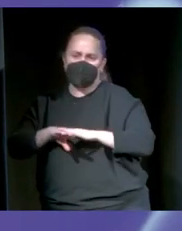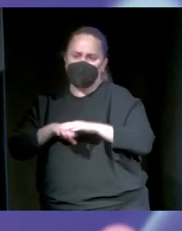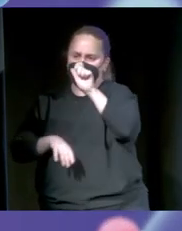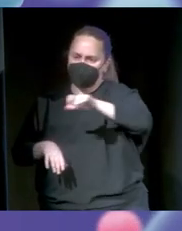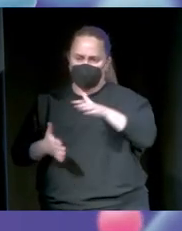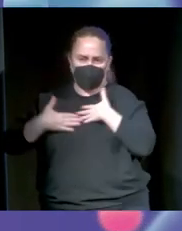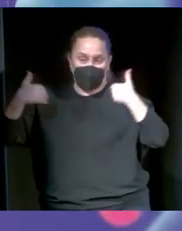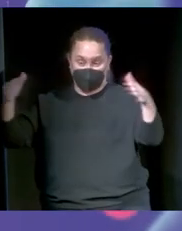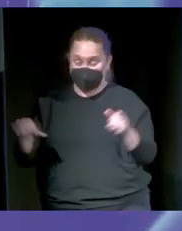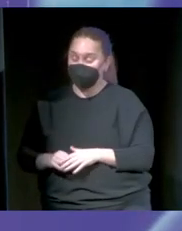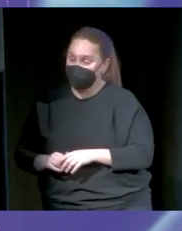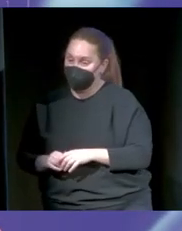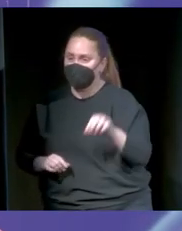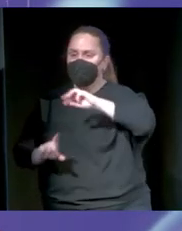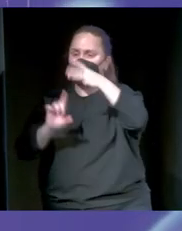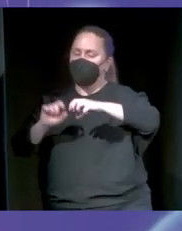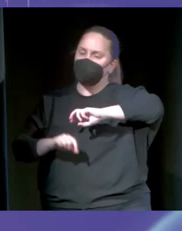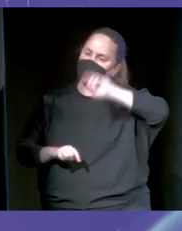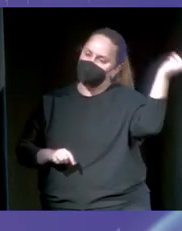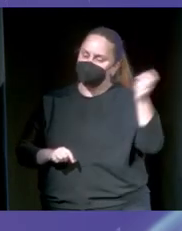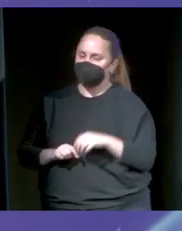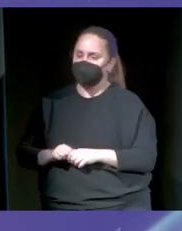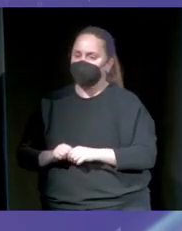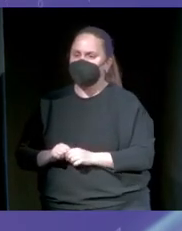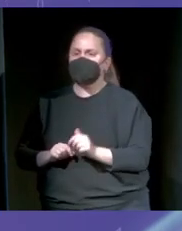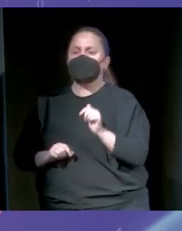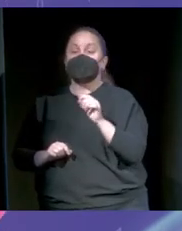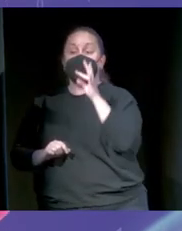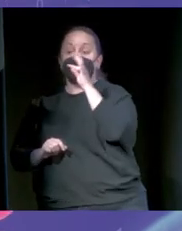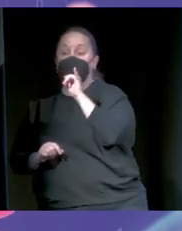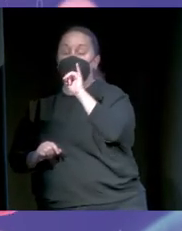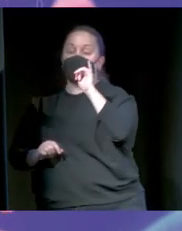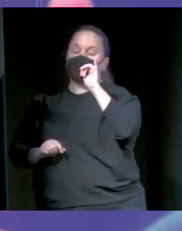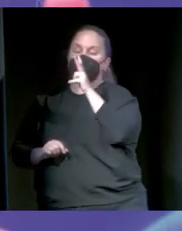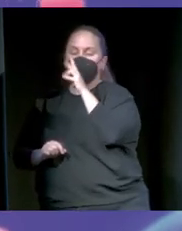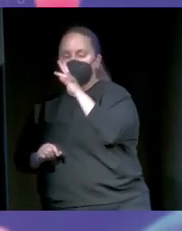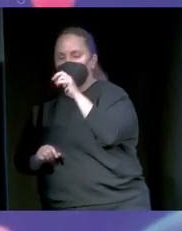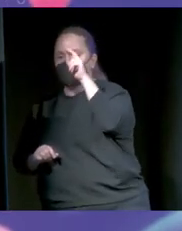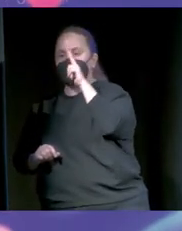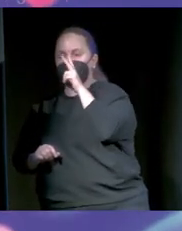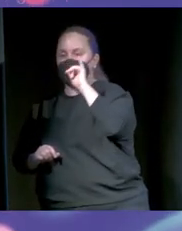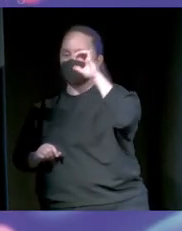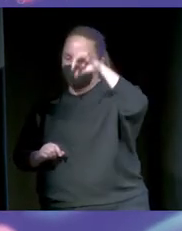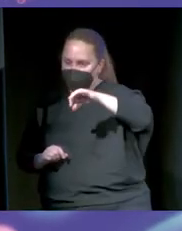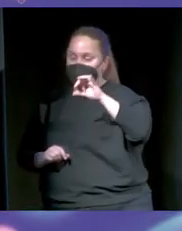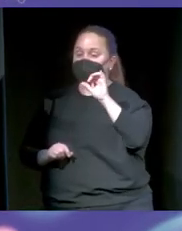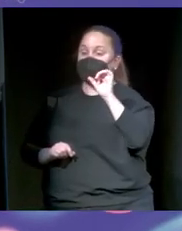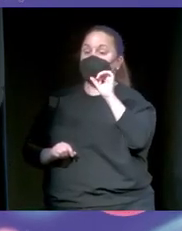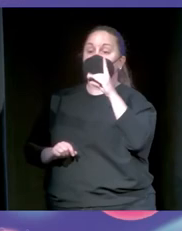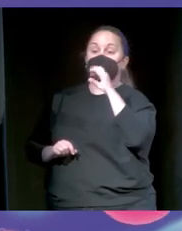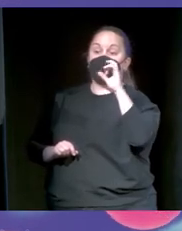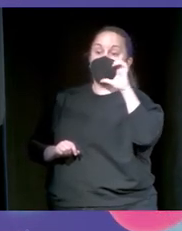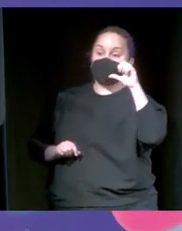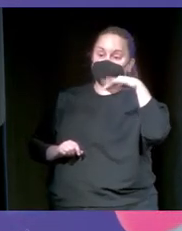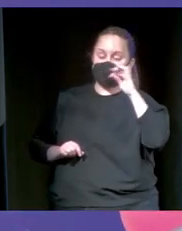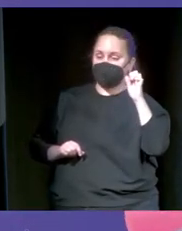Hay otra web, thisexdoesnensis.com, donde ahí hay un montón de cosas que generan algoritmos de inteligencia artificial. Son todo pruebas